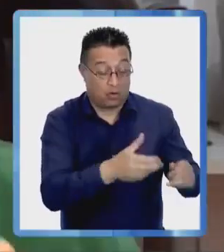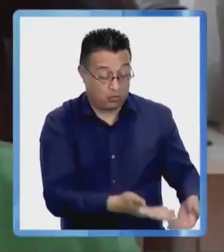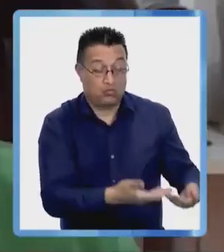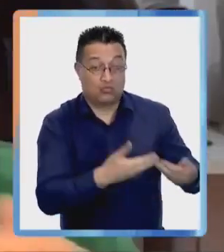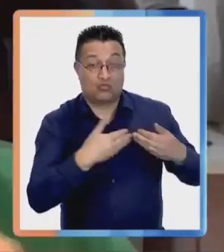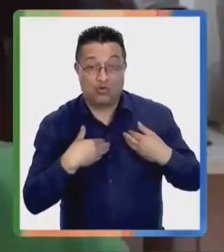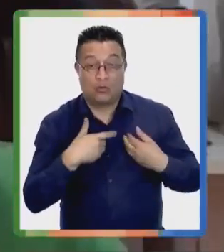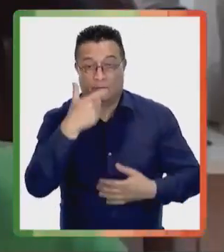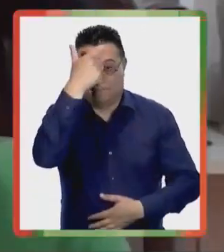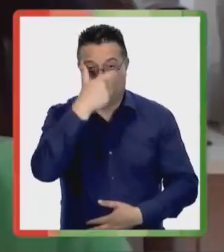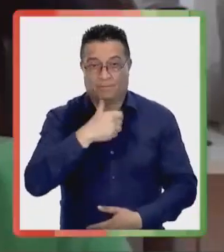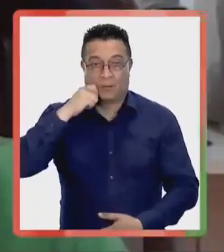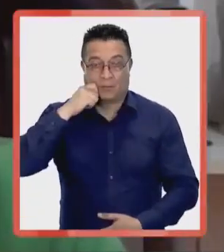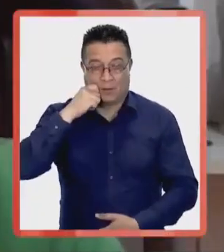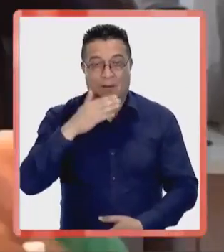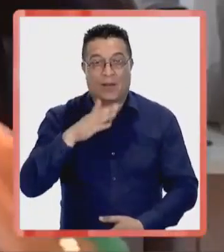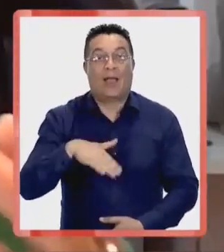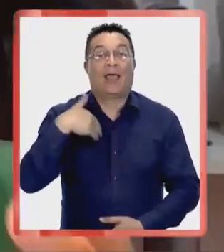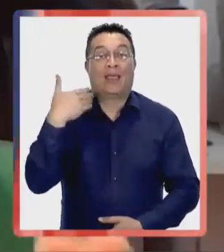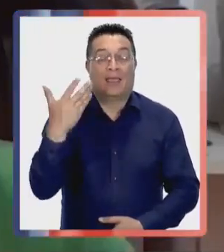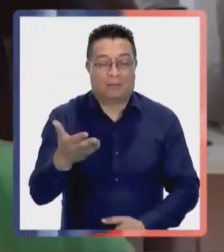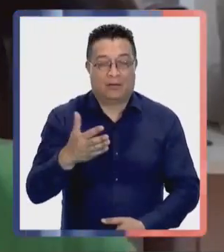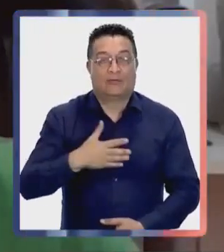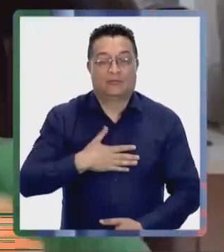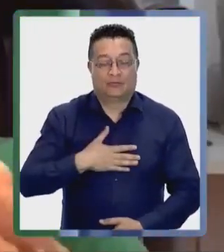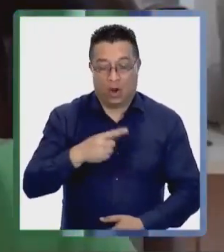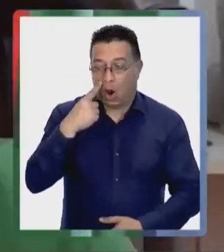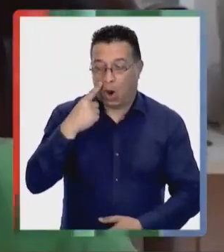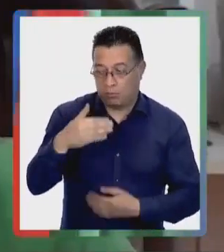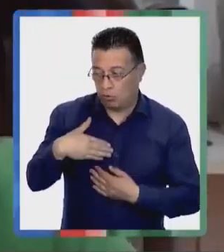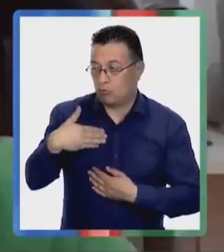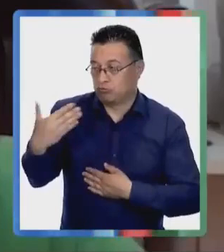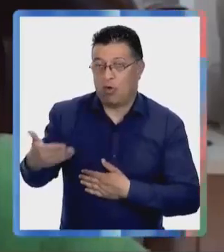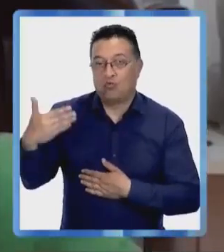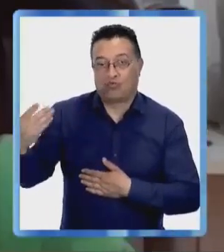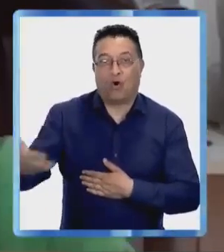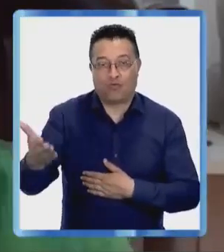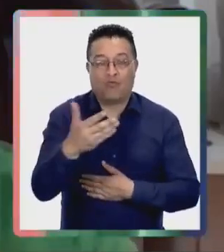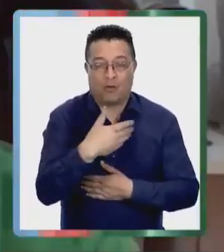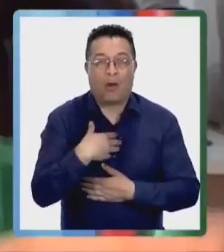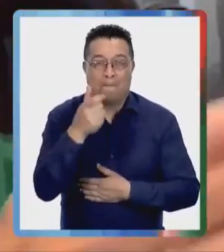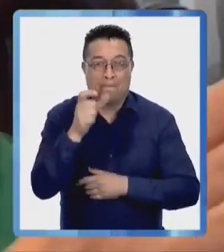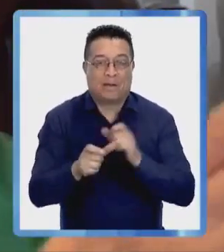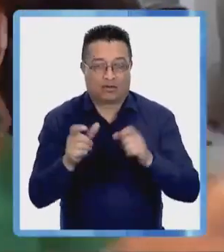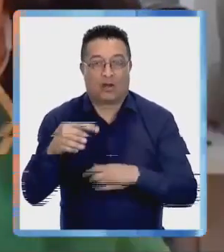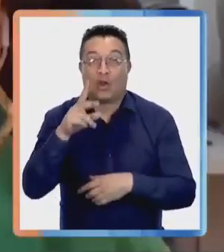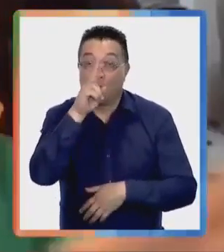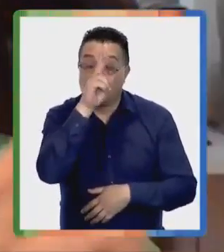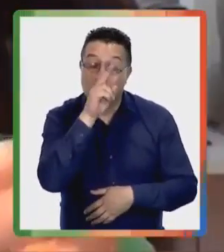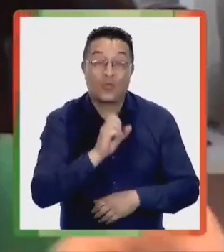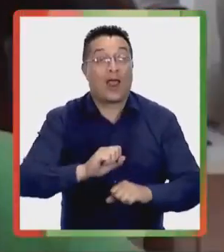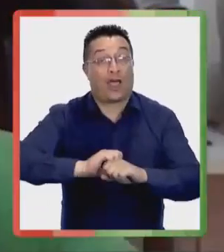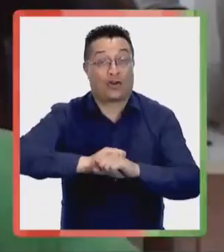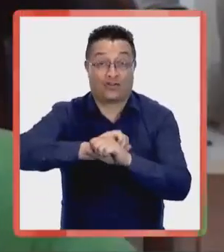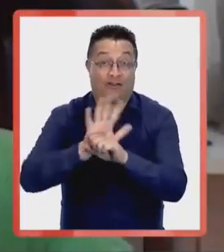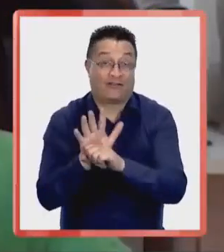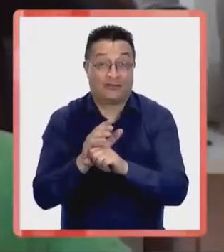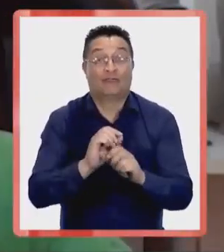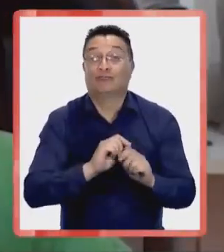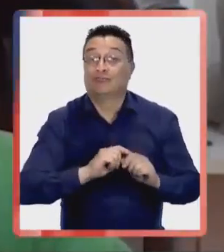esos animales, se transmite al hombre y después hay una transmisión del hombre al hombre, como